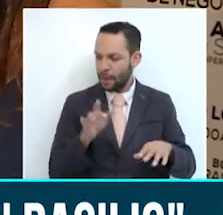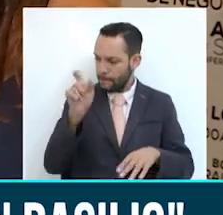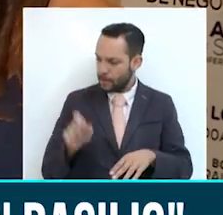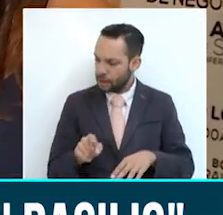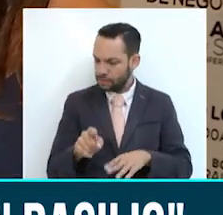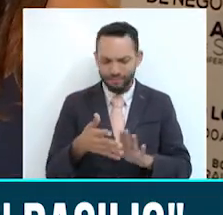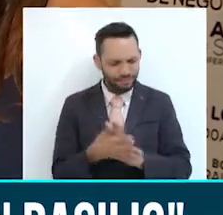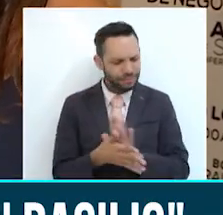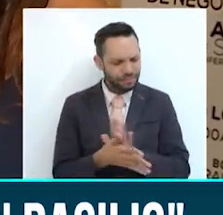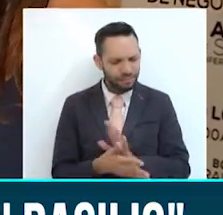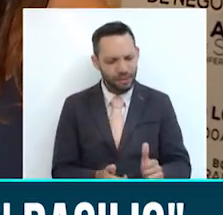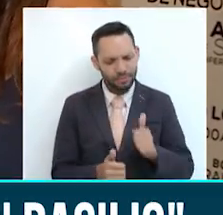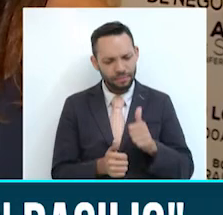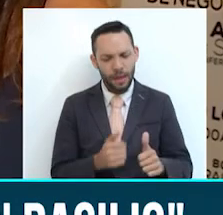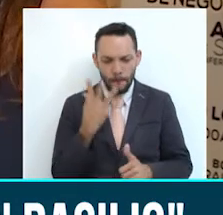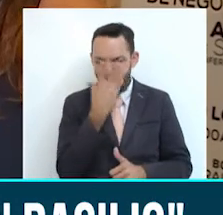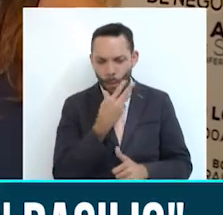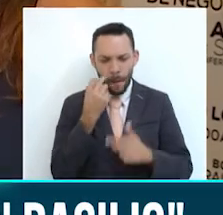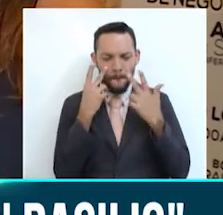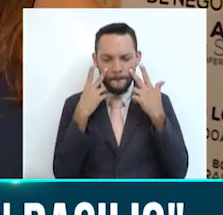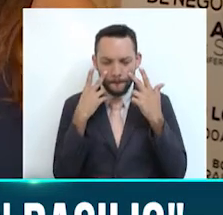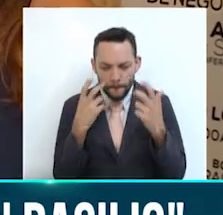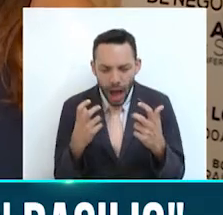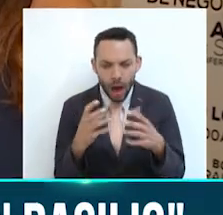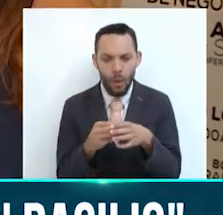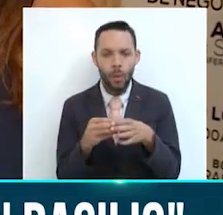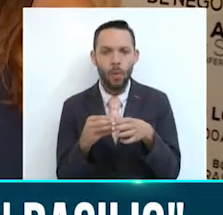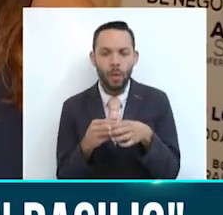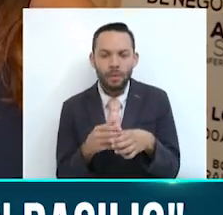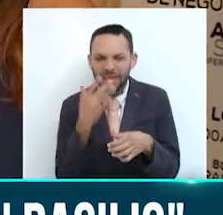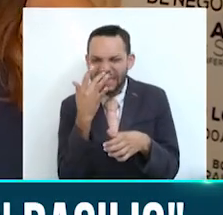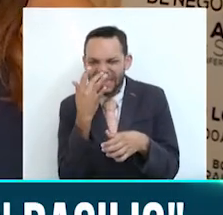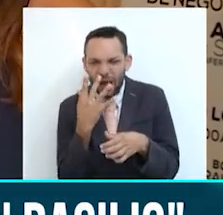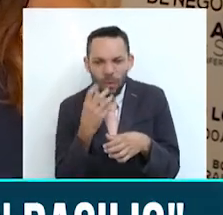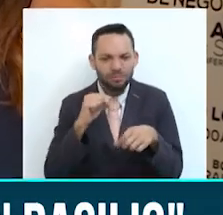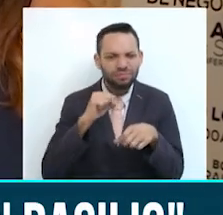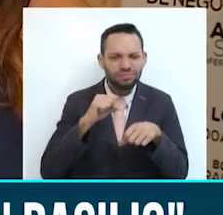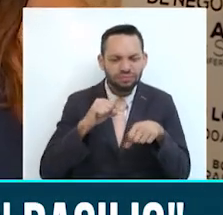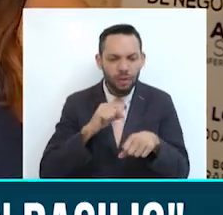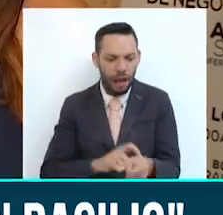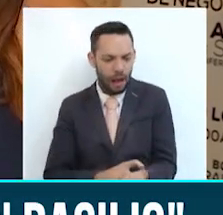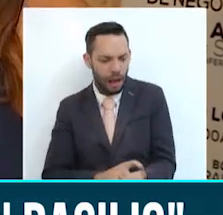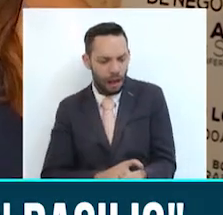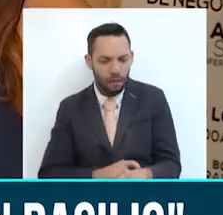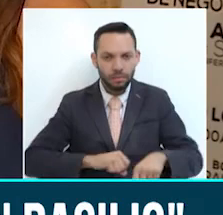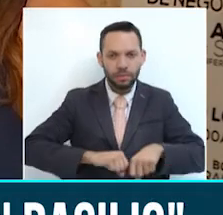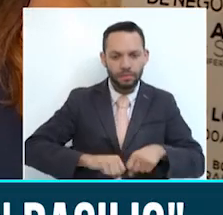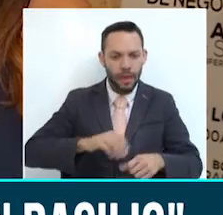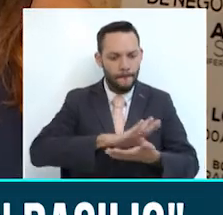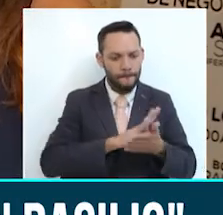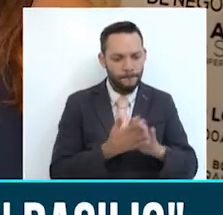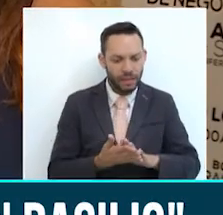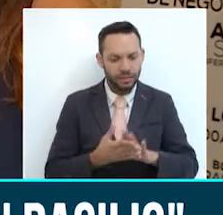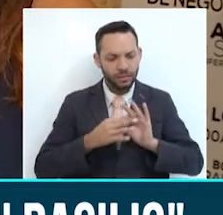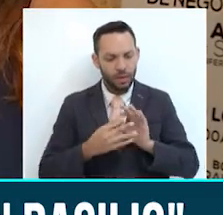maravilloso por la cultura afro-palenquera, una cultura de resistencia, una cultura de paz, una cultura de amor